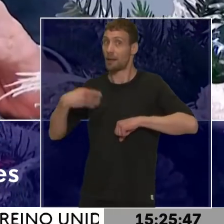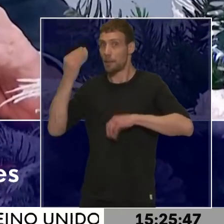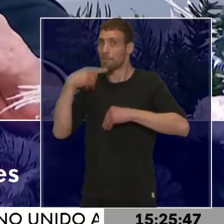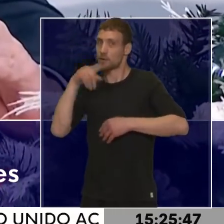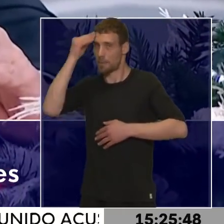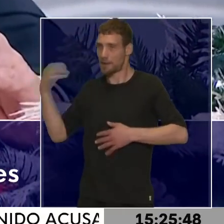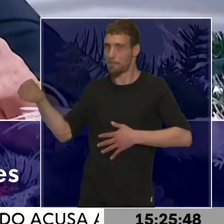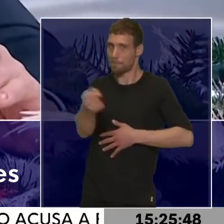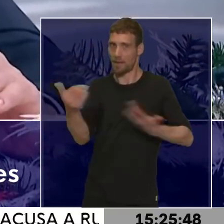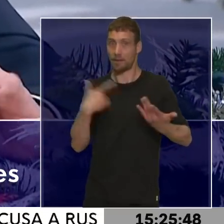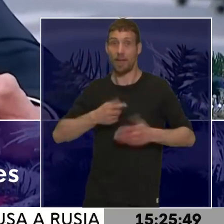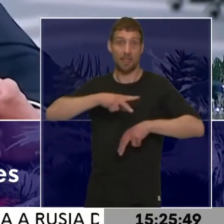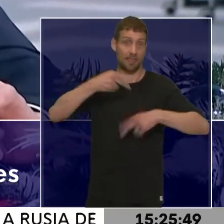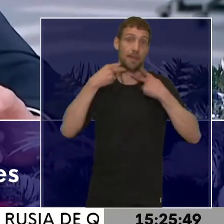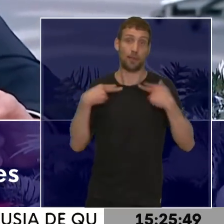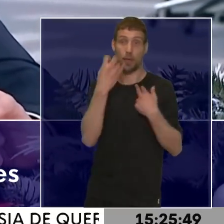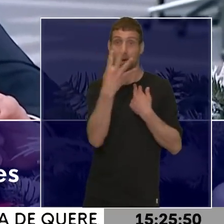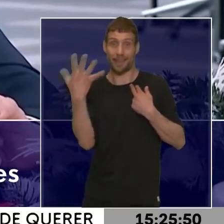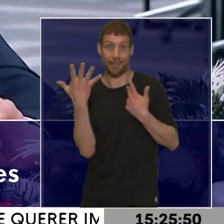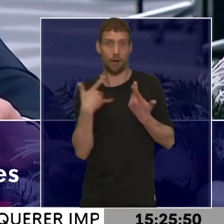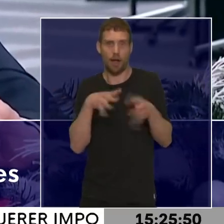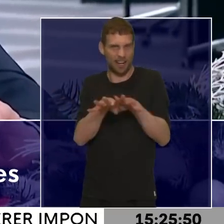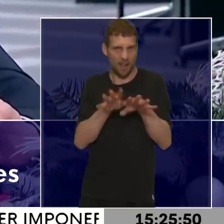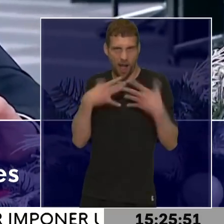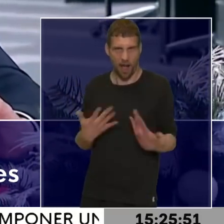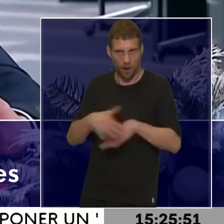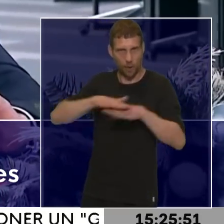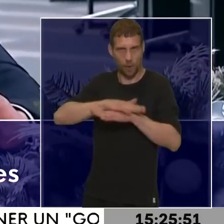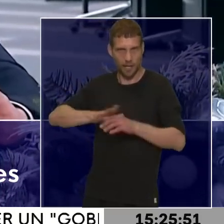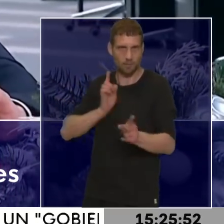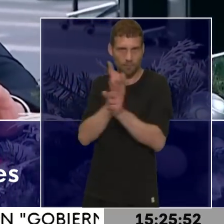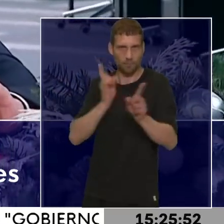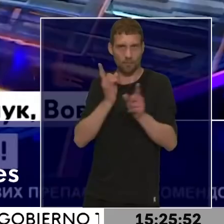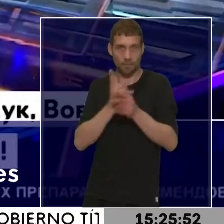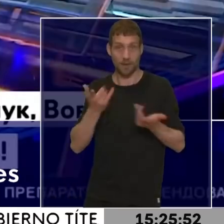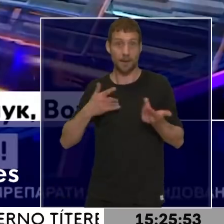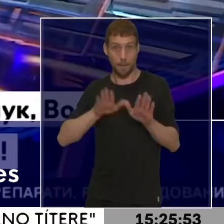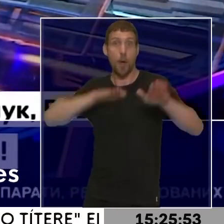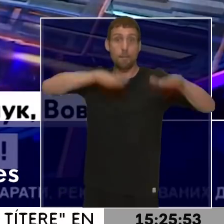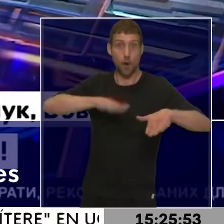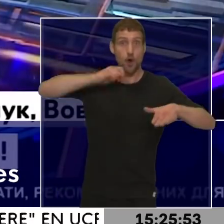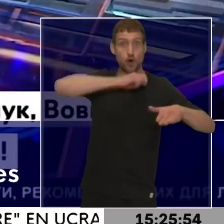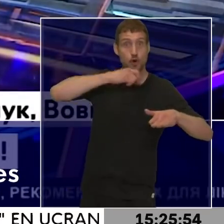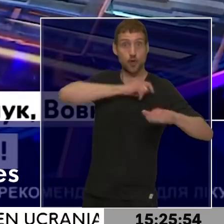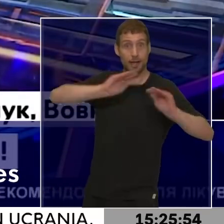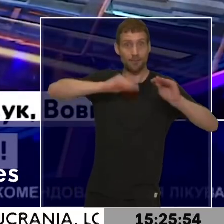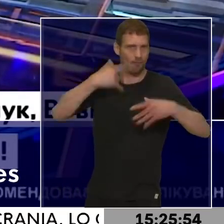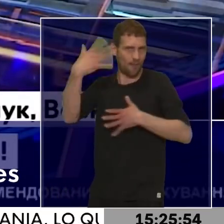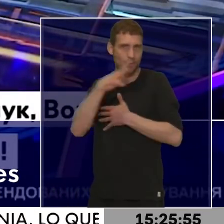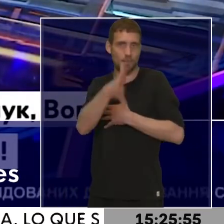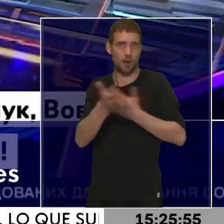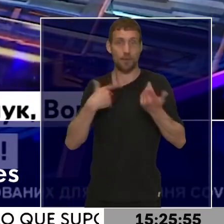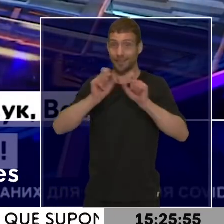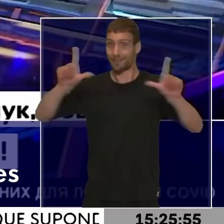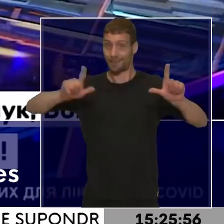años, crítico con el actual gobierno y conocido por sus posiciones prorrusas, controla una televisión que el gobierno ucraniano